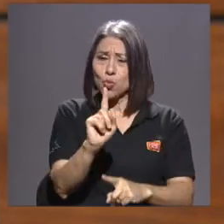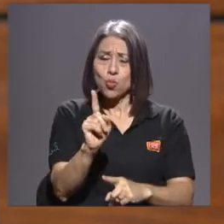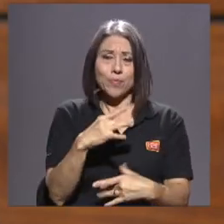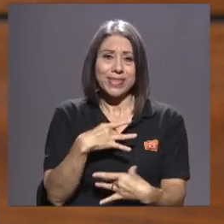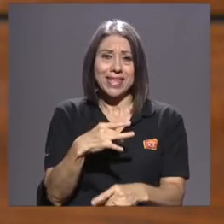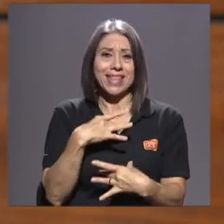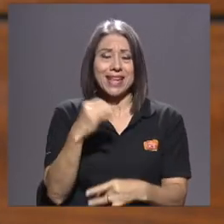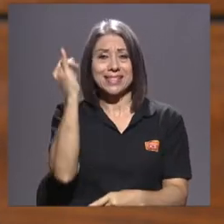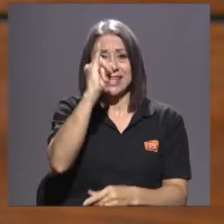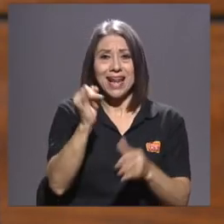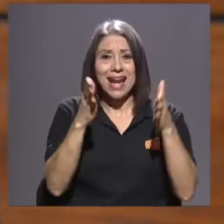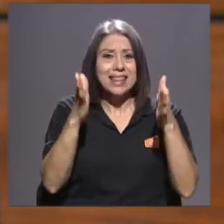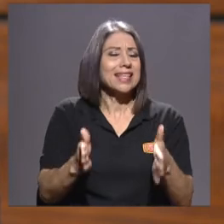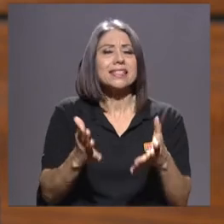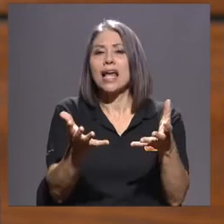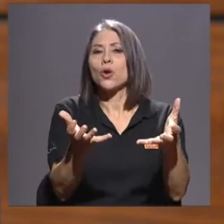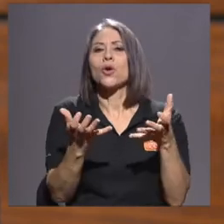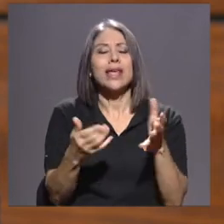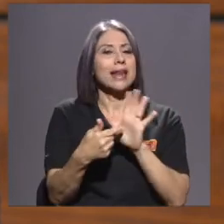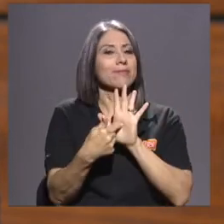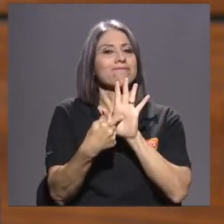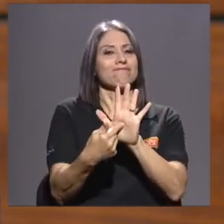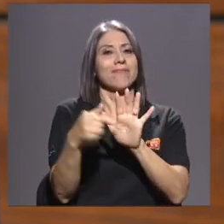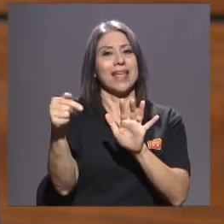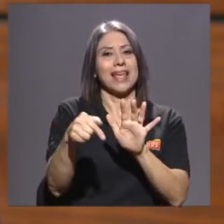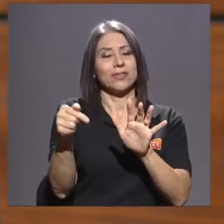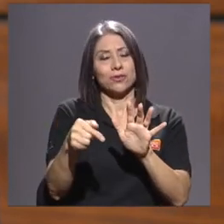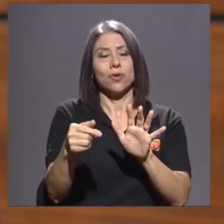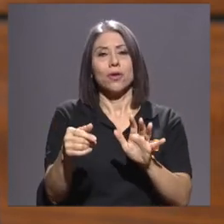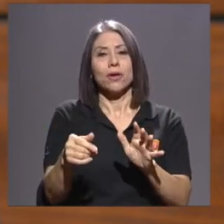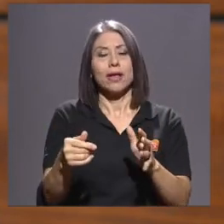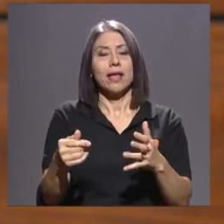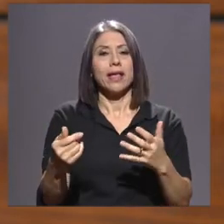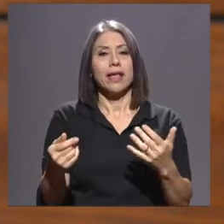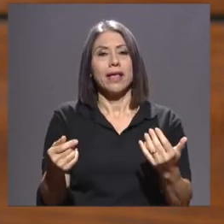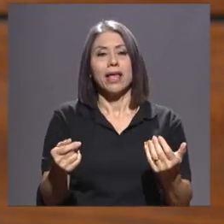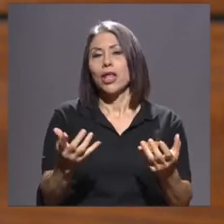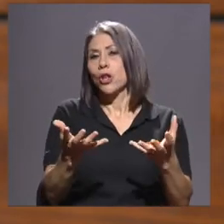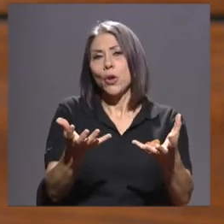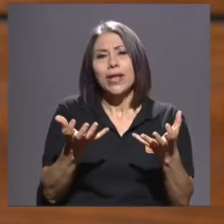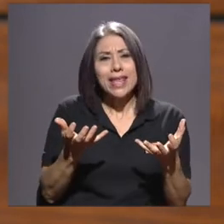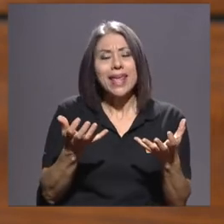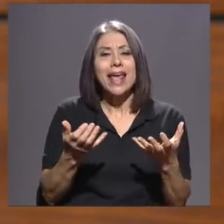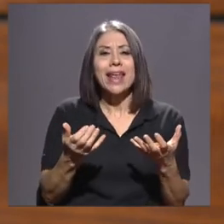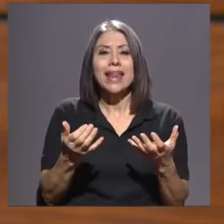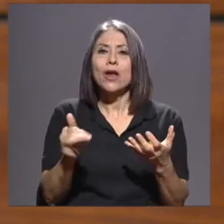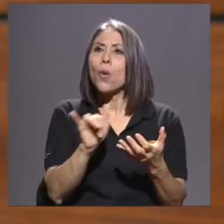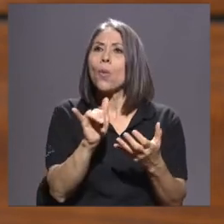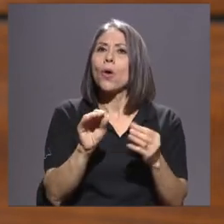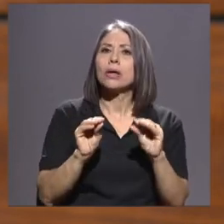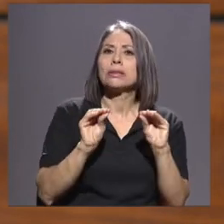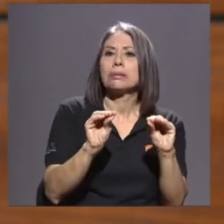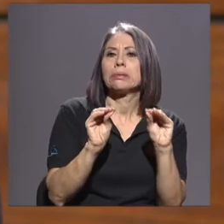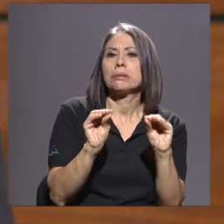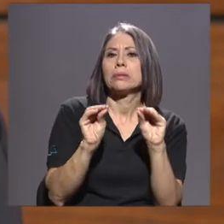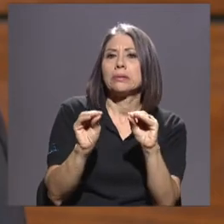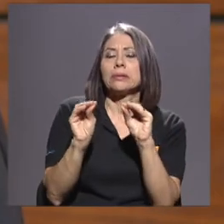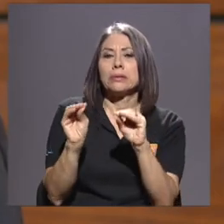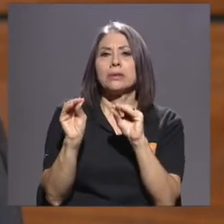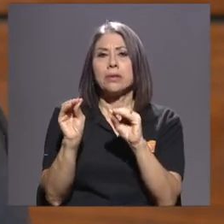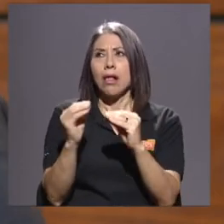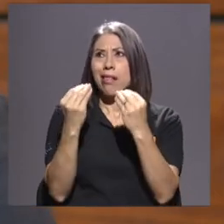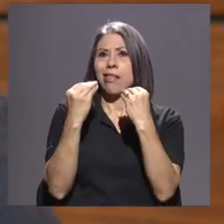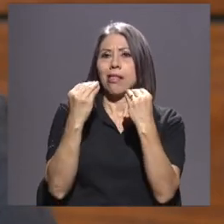una ilustración de este tema ni en hacer una cosa que nos adoctrine, sino que es un